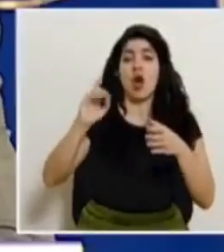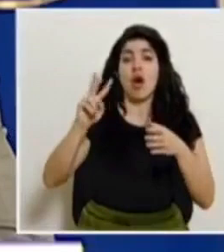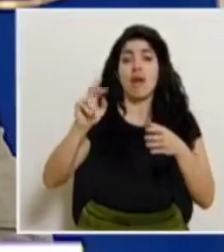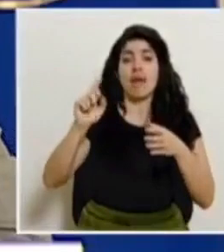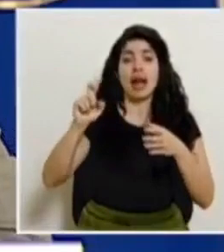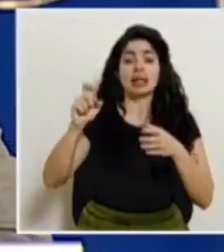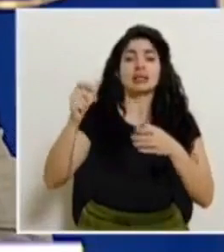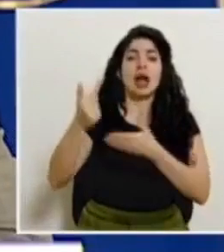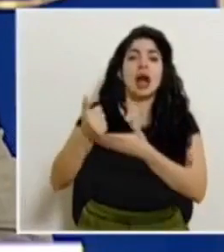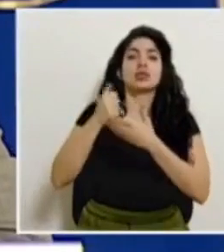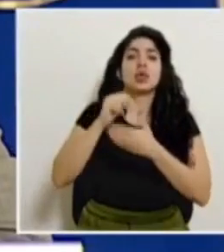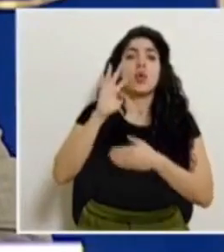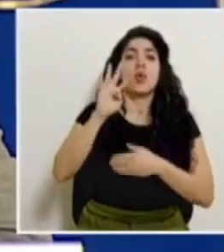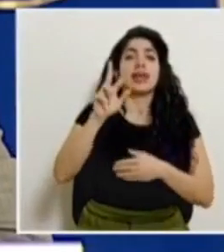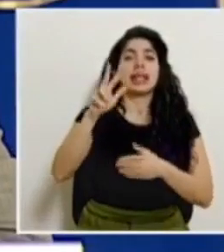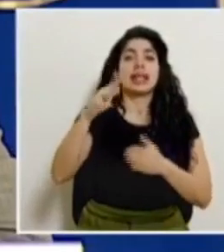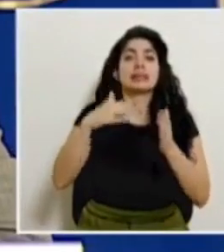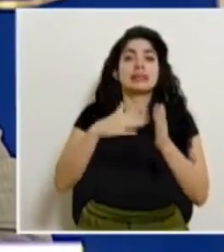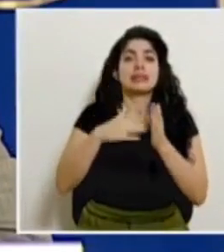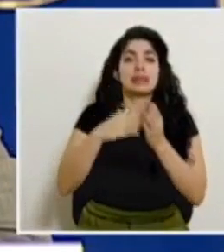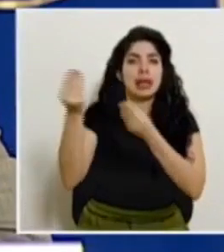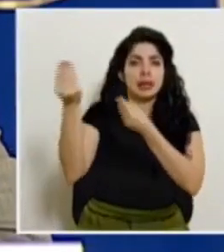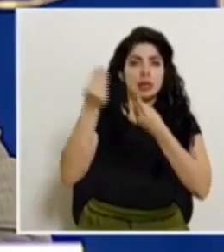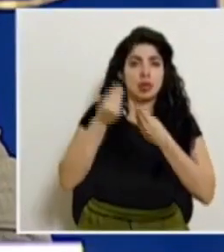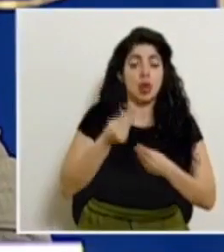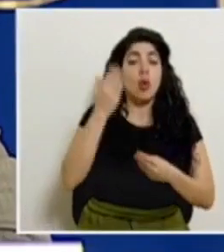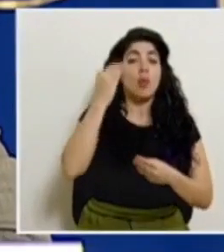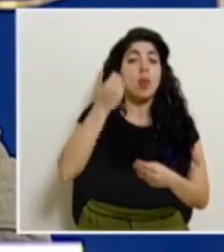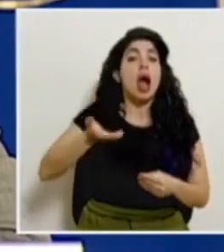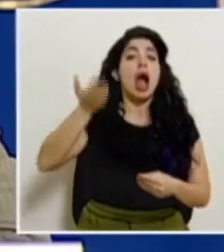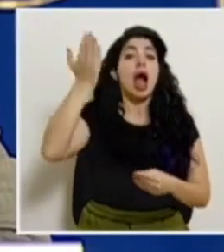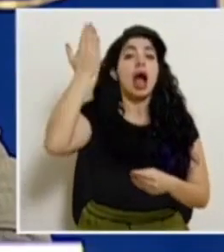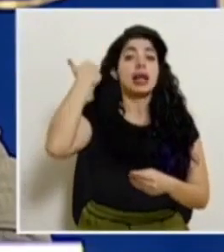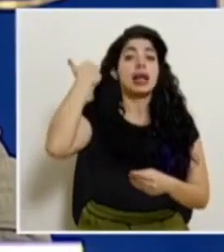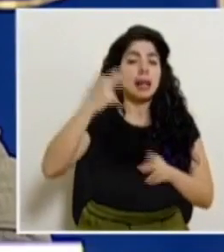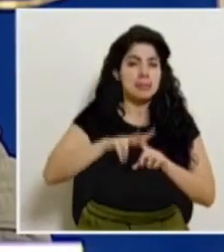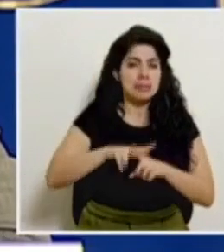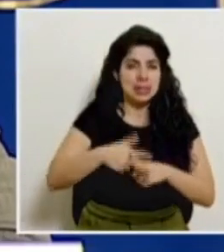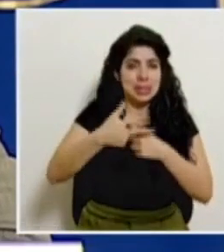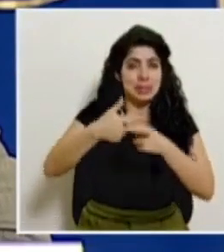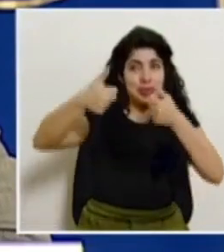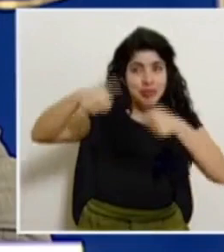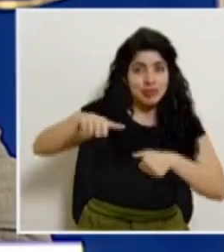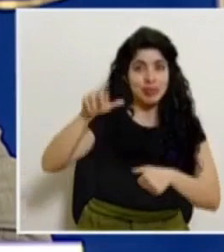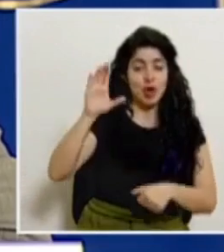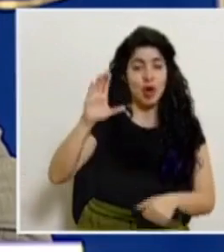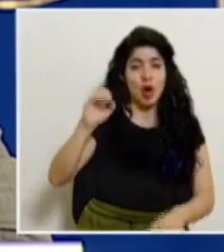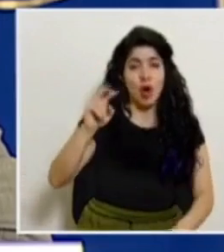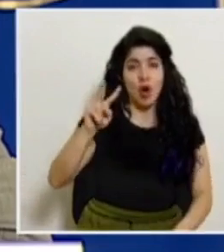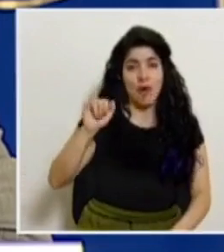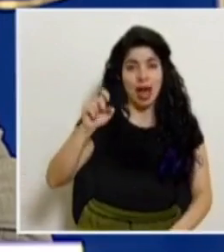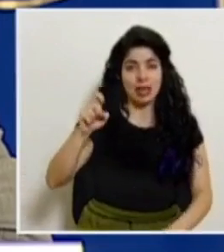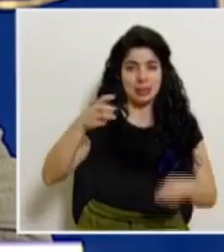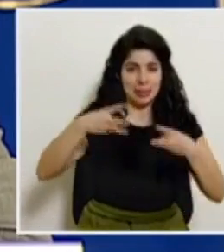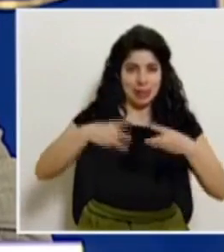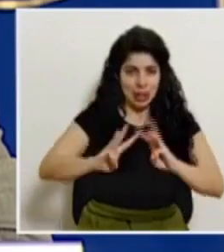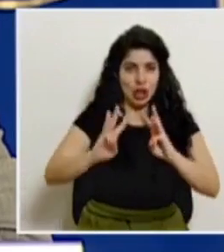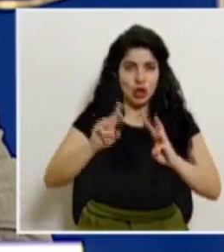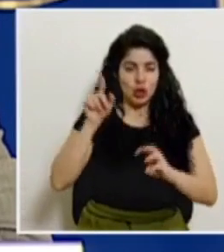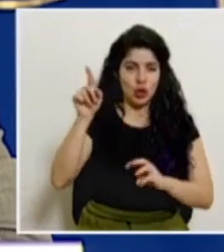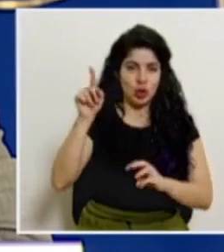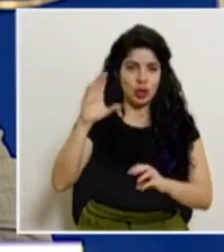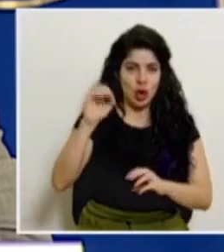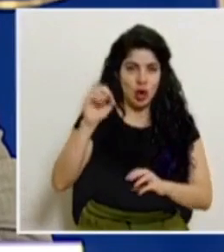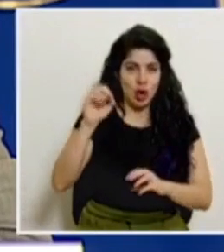nos adelantó 43 mil dosis porque lo que teníamos establecido desde el inicio por el mecanismo COVAX era que